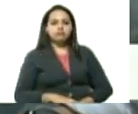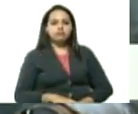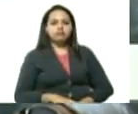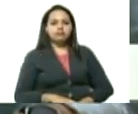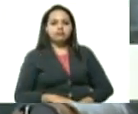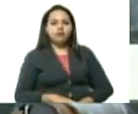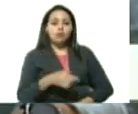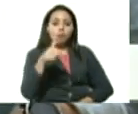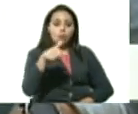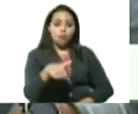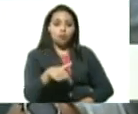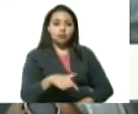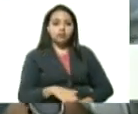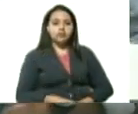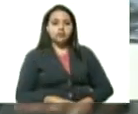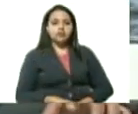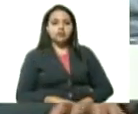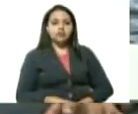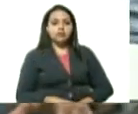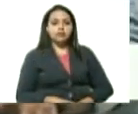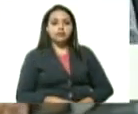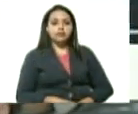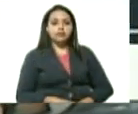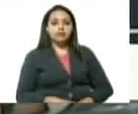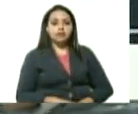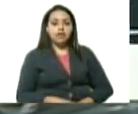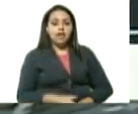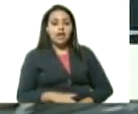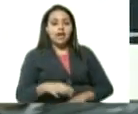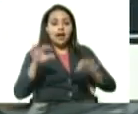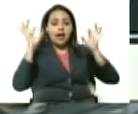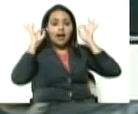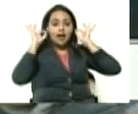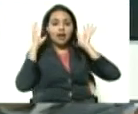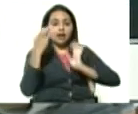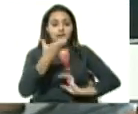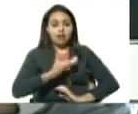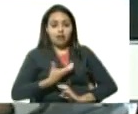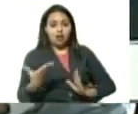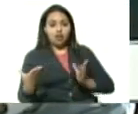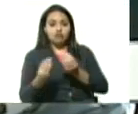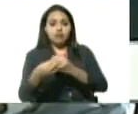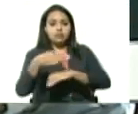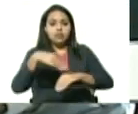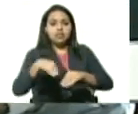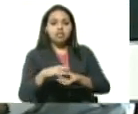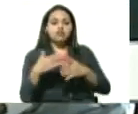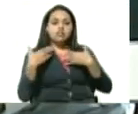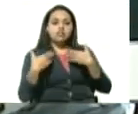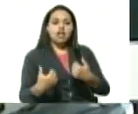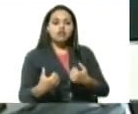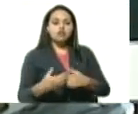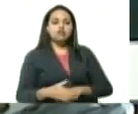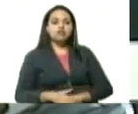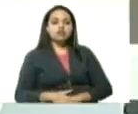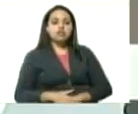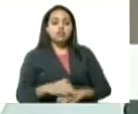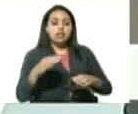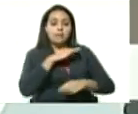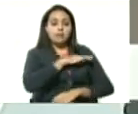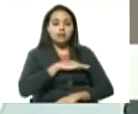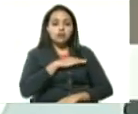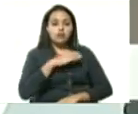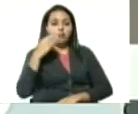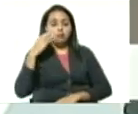hoy la alcaldesa con la misión médica cubana y el ministerio de salud vimos un nuevo plan para abordar